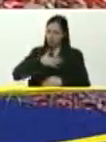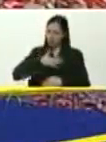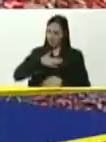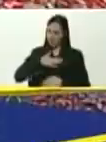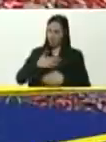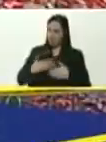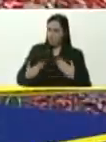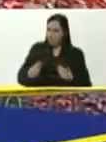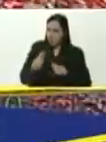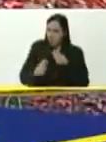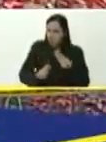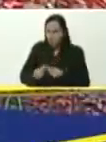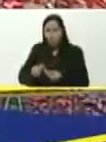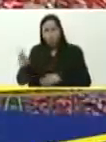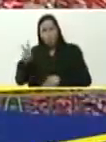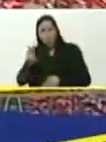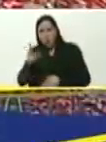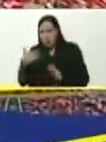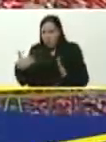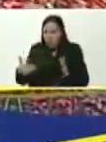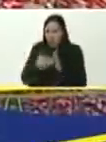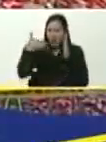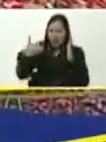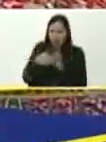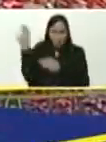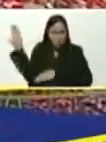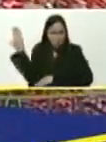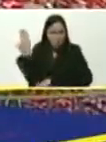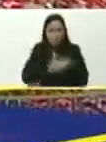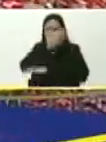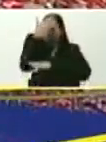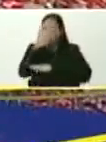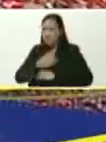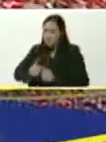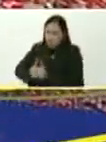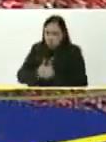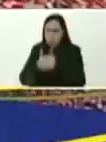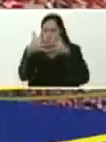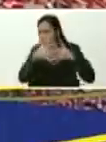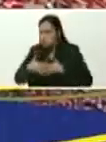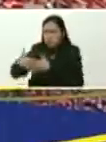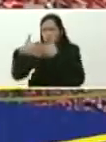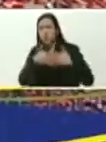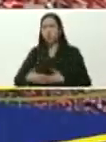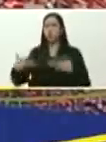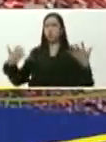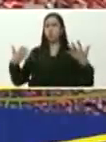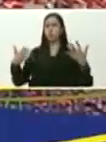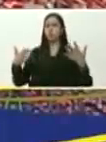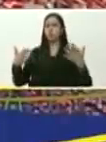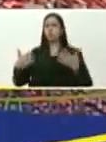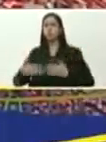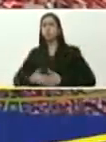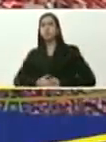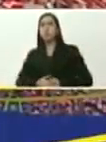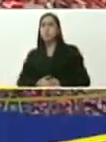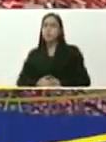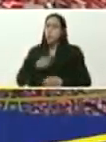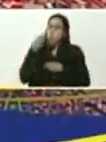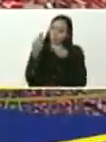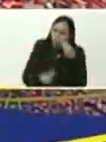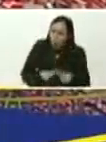y como un país asediado, bloqueado, sancionado, perseguido, amenazado, por el imperio norteamericano,